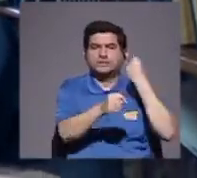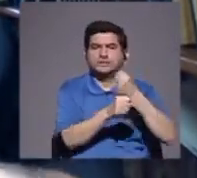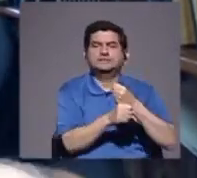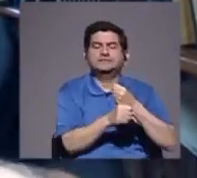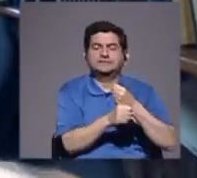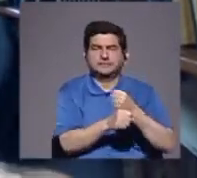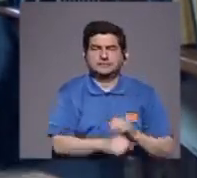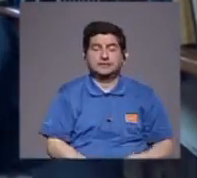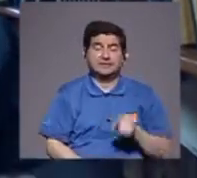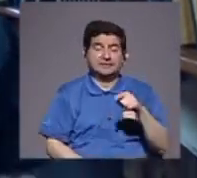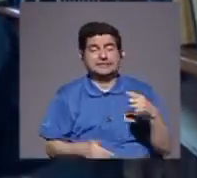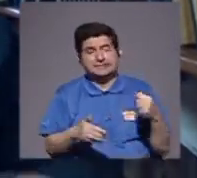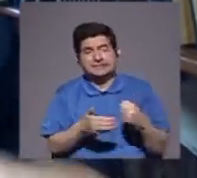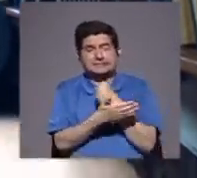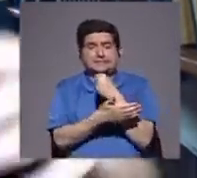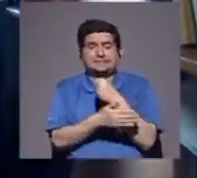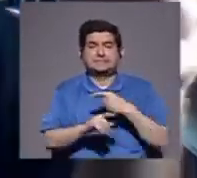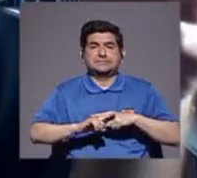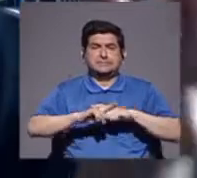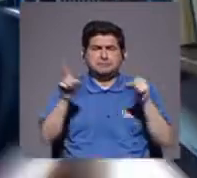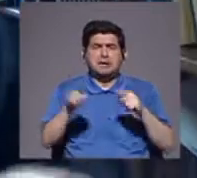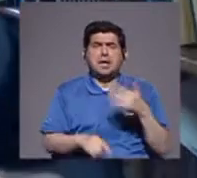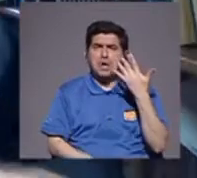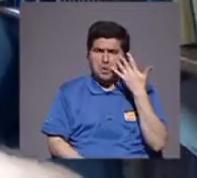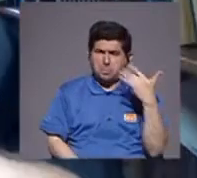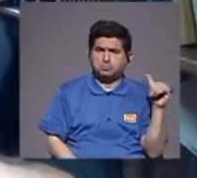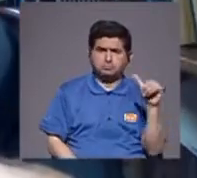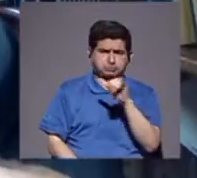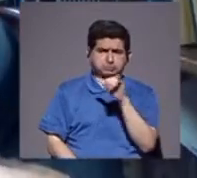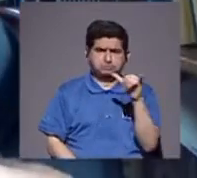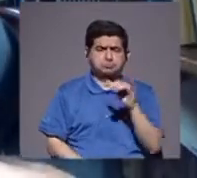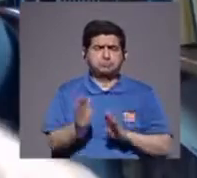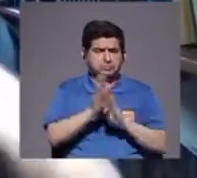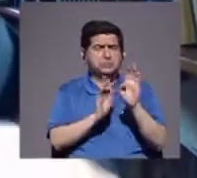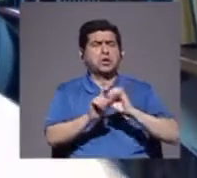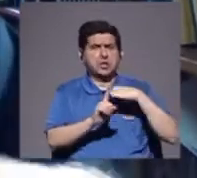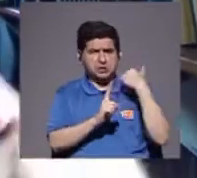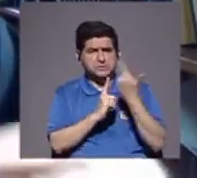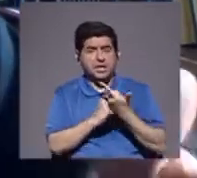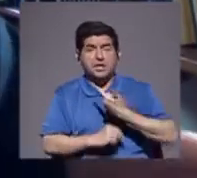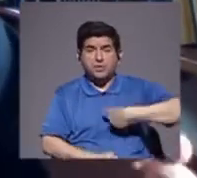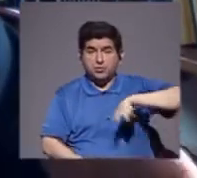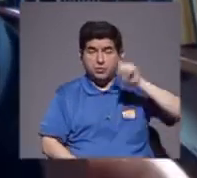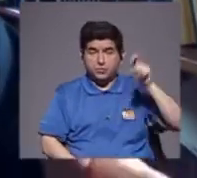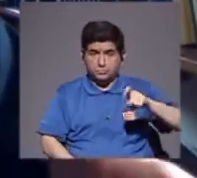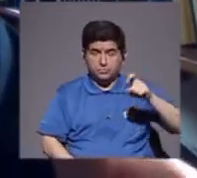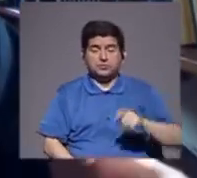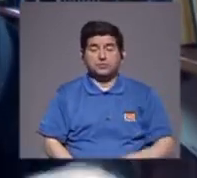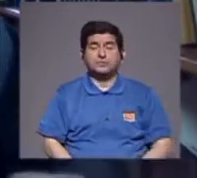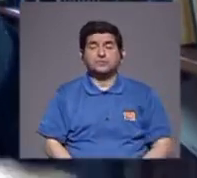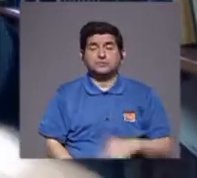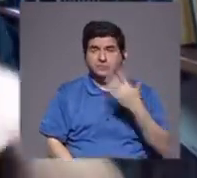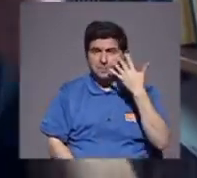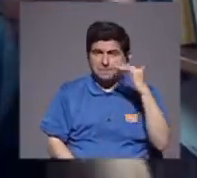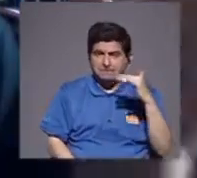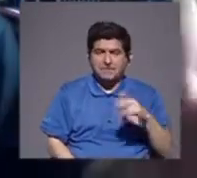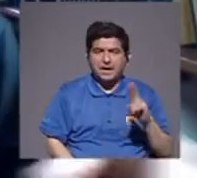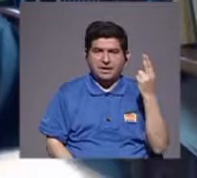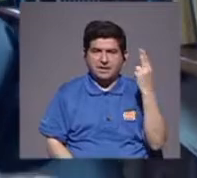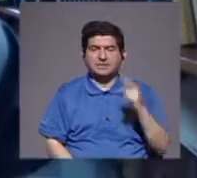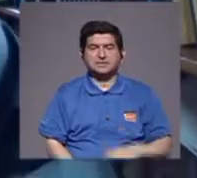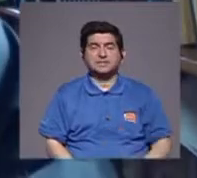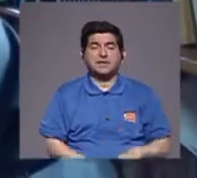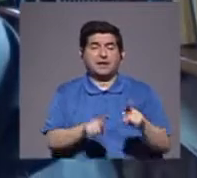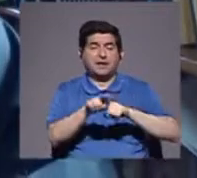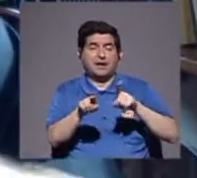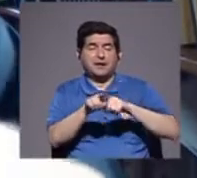que tuvieron tristemente, pero se parecen muchísimo en desarrollo social, nosotros si de veras nos parecemos Uruguay, somos hermanos en